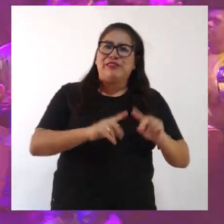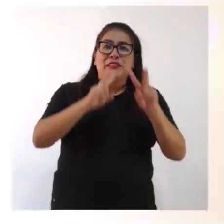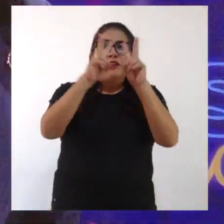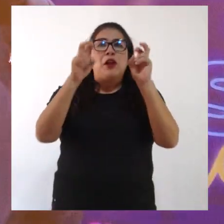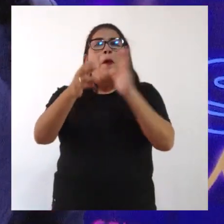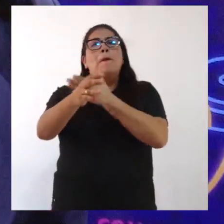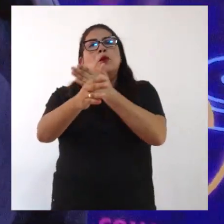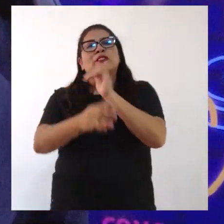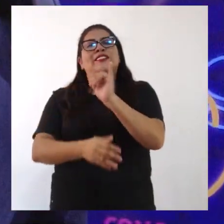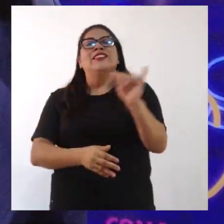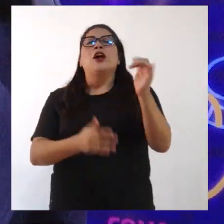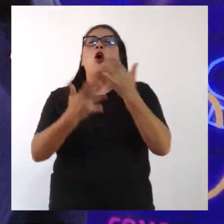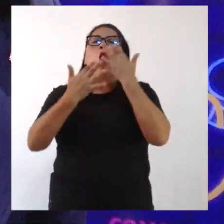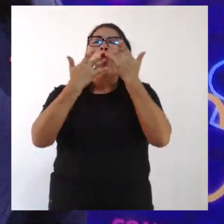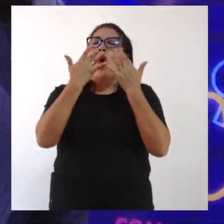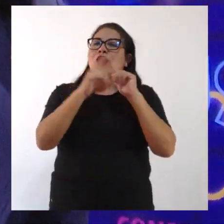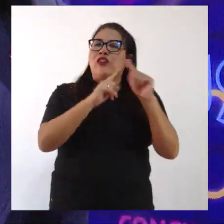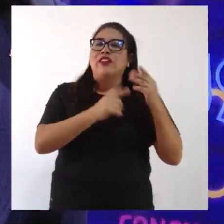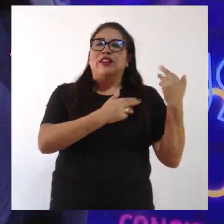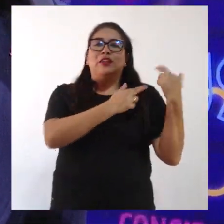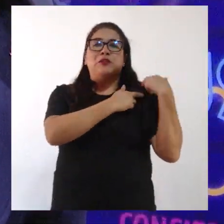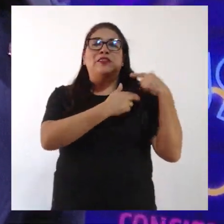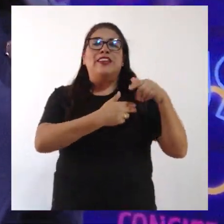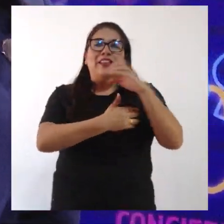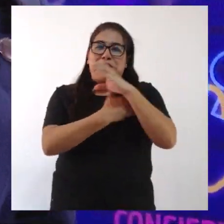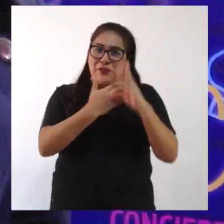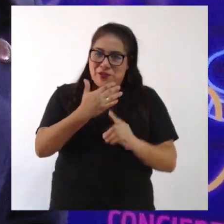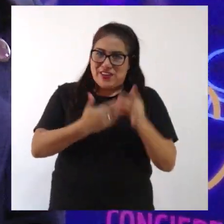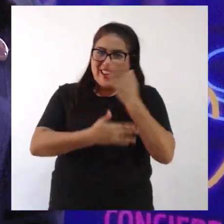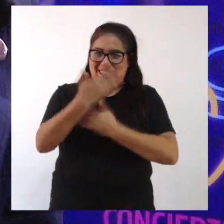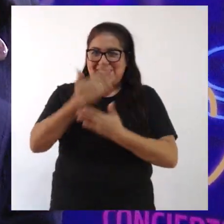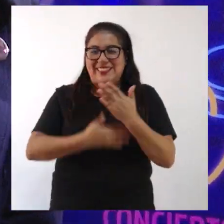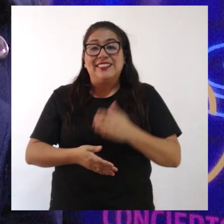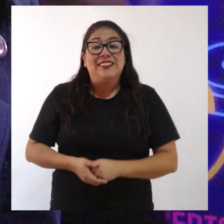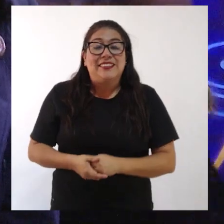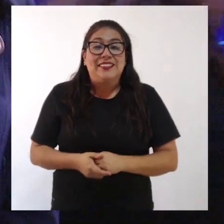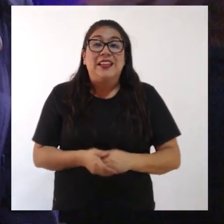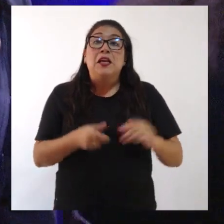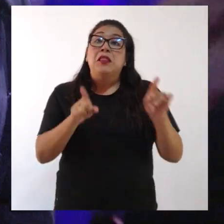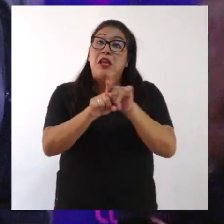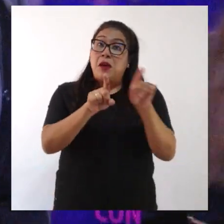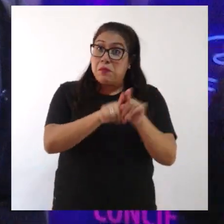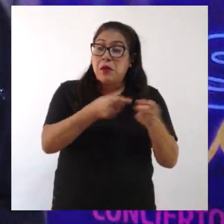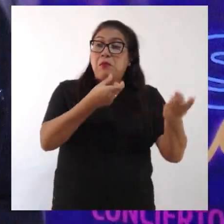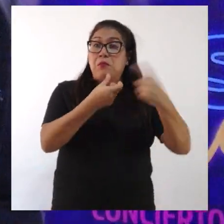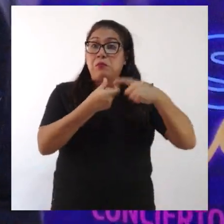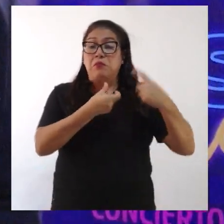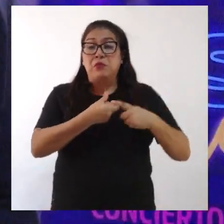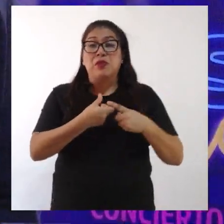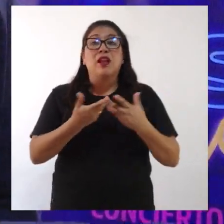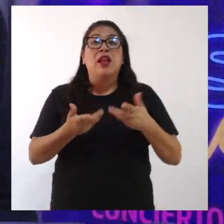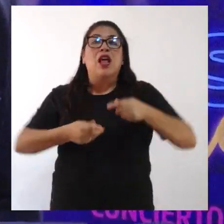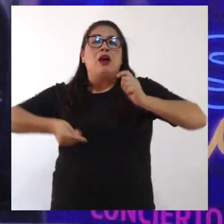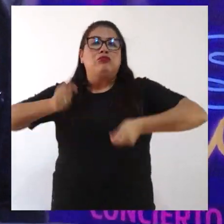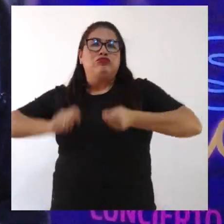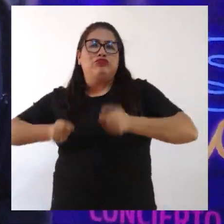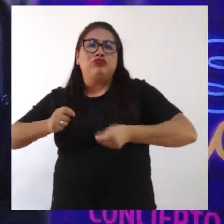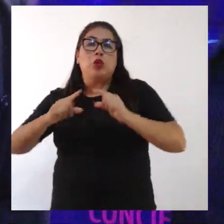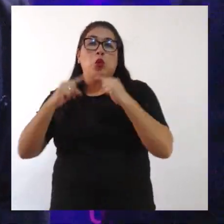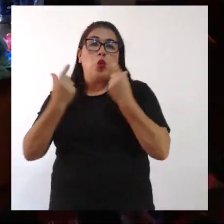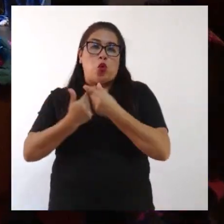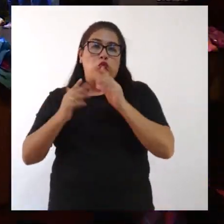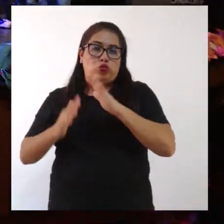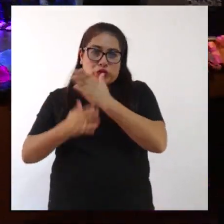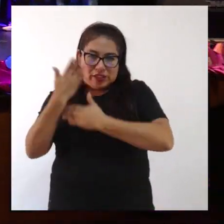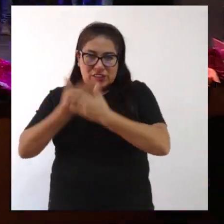Música y Color organizado por Conadis y que ha contado con la participación de la banda